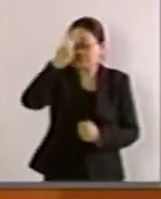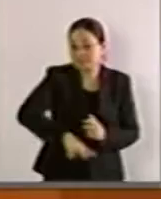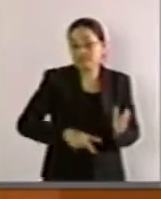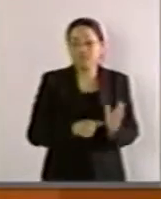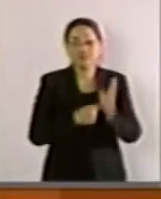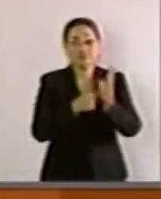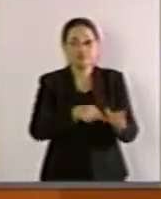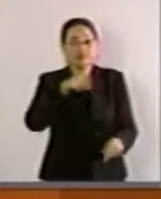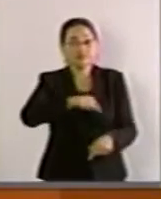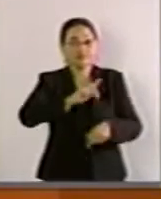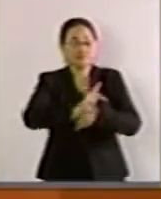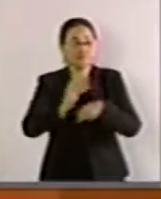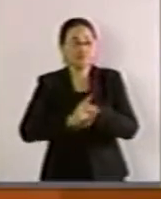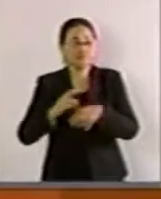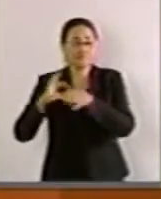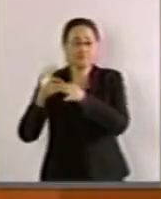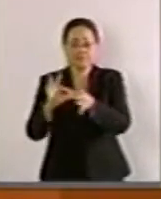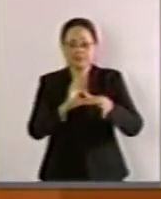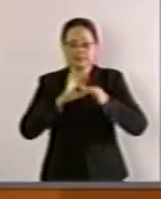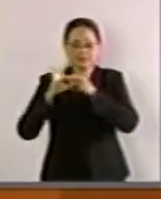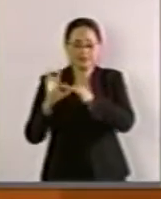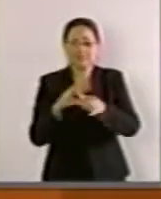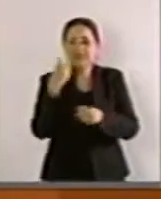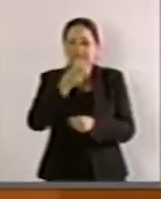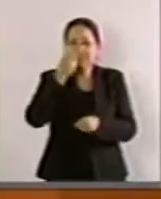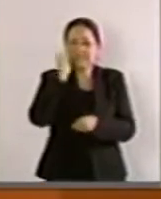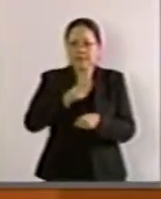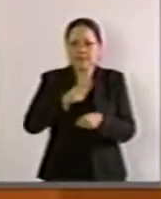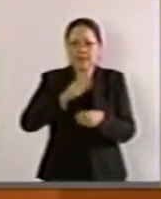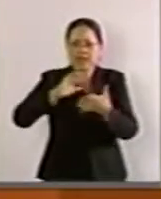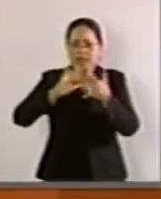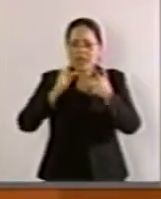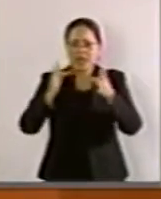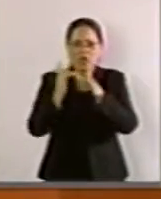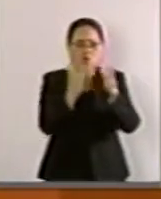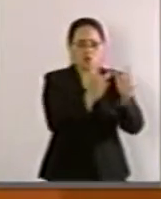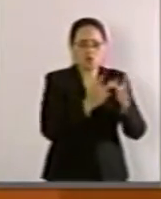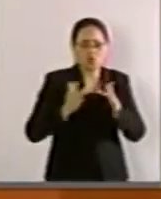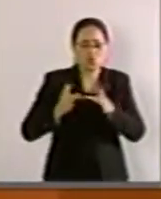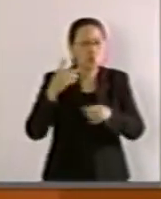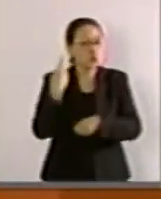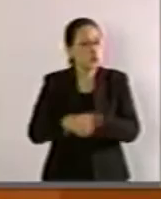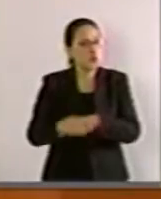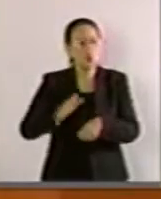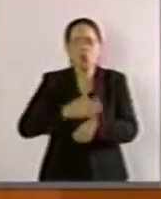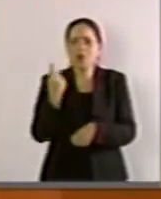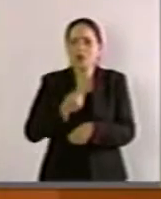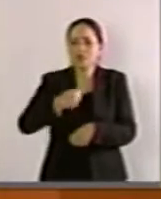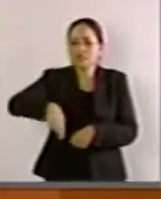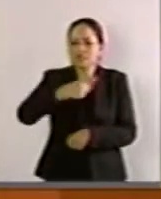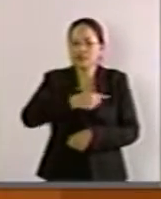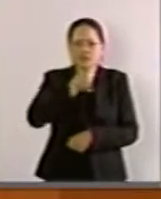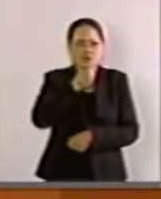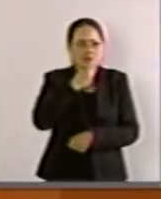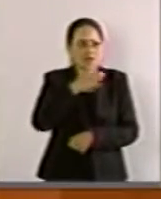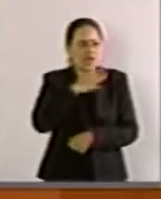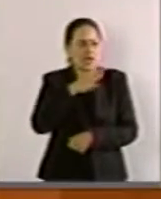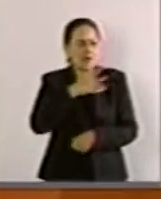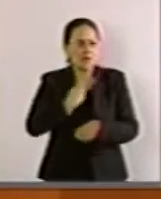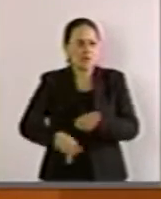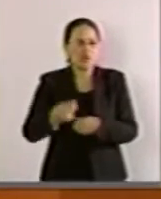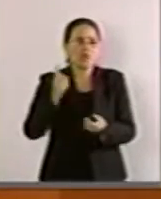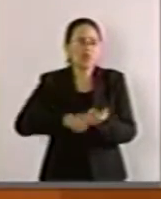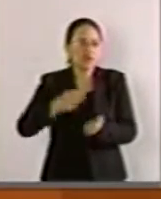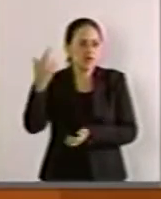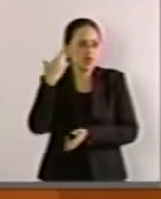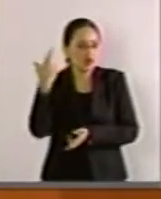en nuestro país el tejido social está dañado y que sobre todo los niños son vulnerables a lo que escuchan en la